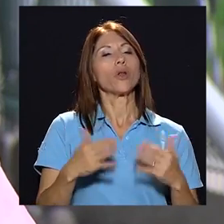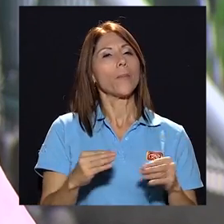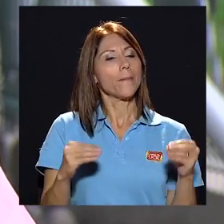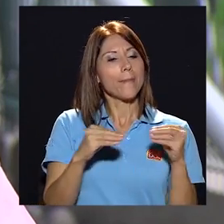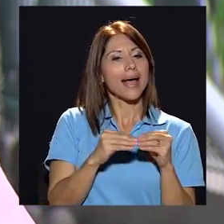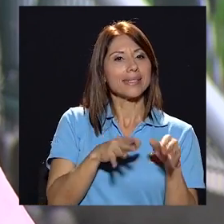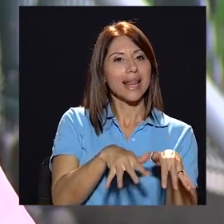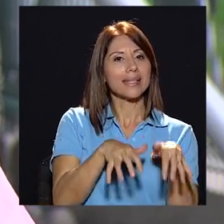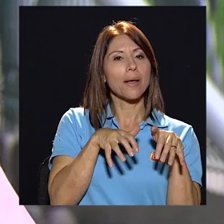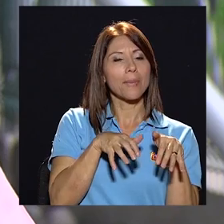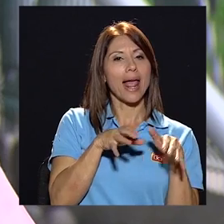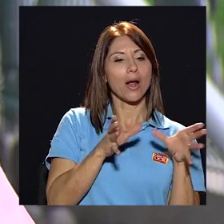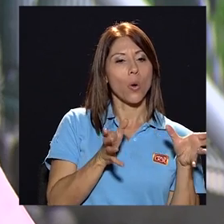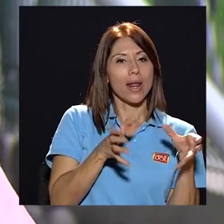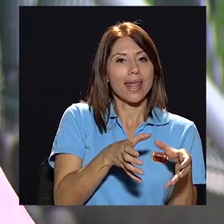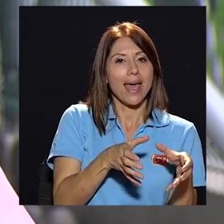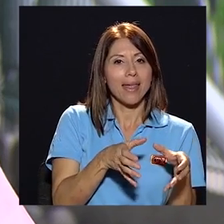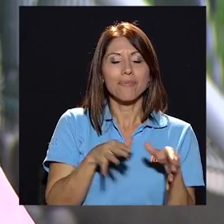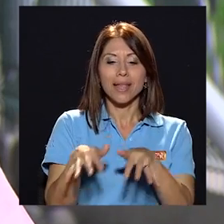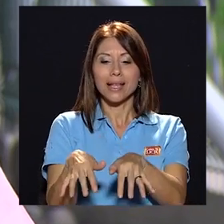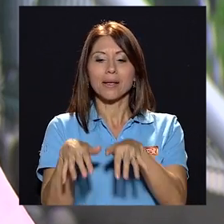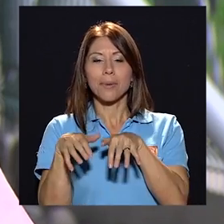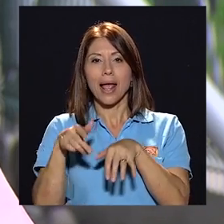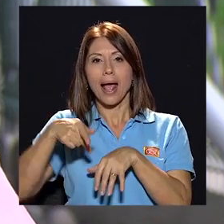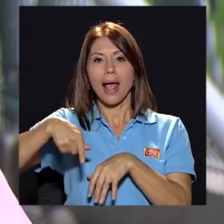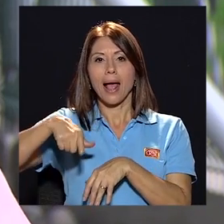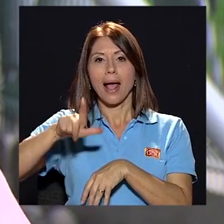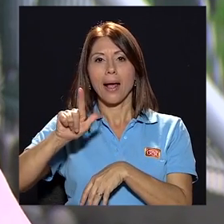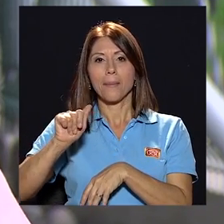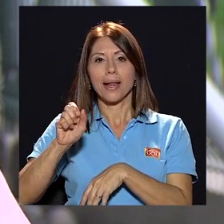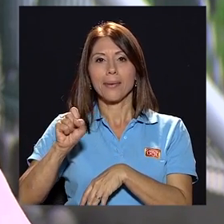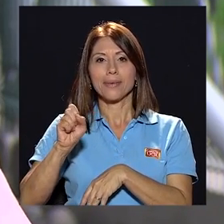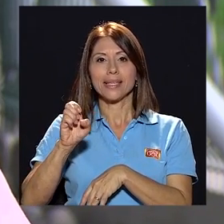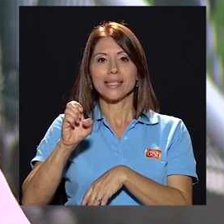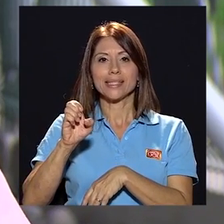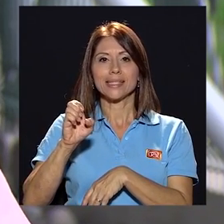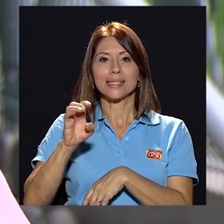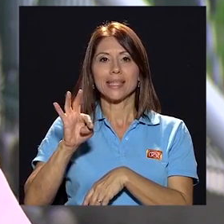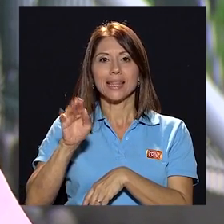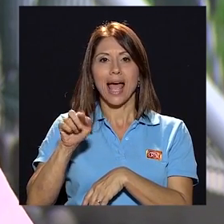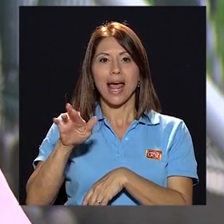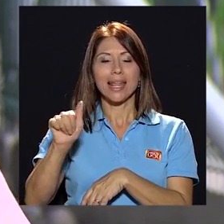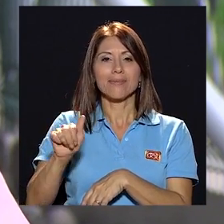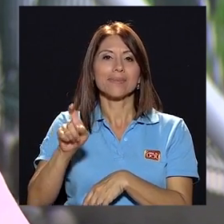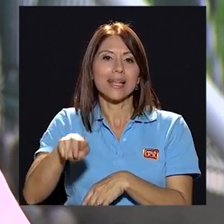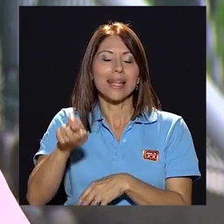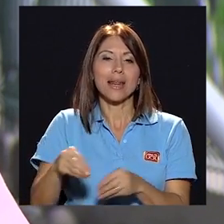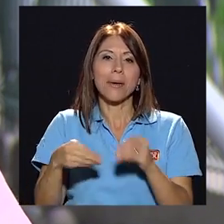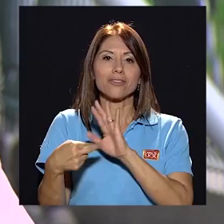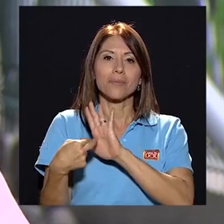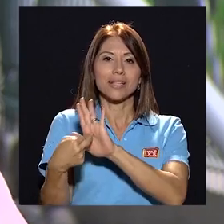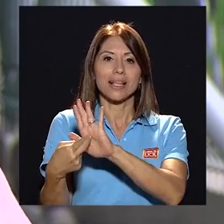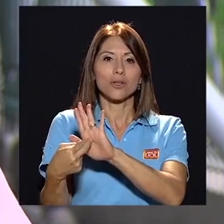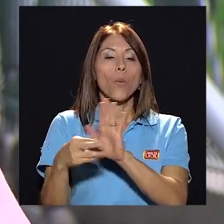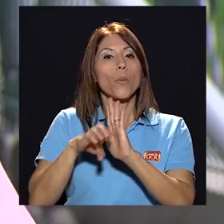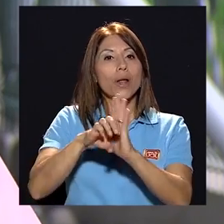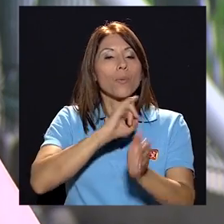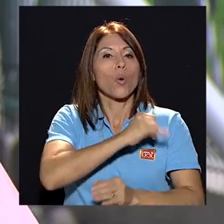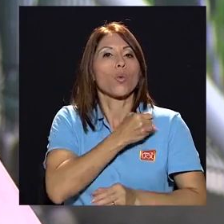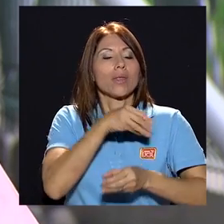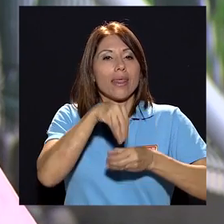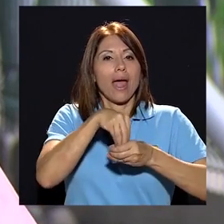Más que en la asamblea colegiada y la plebiscitaria, se requiere mayor representación en el Consejo Universitario, en la Junta de Abre y Préstamos, por ejemplo.